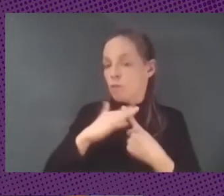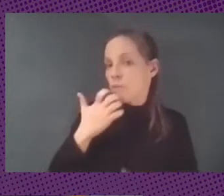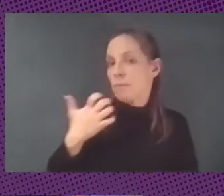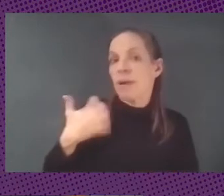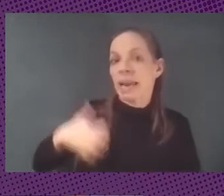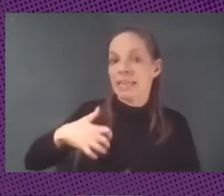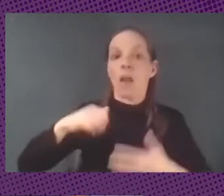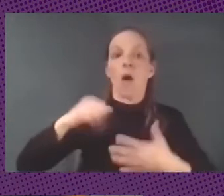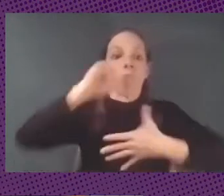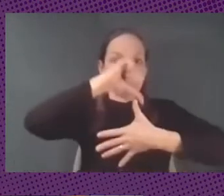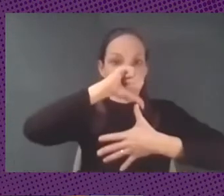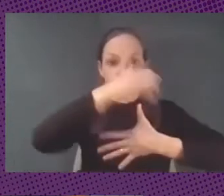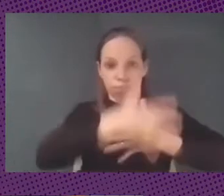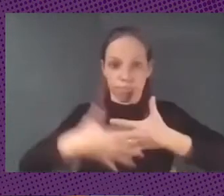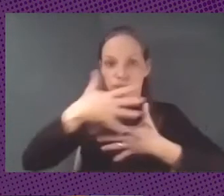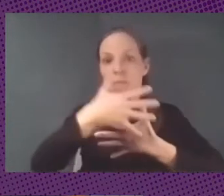Latinoamérica